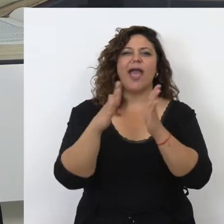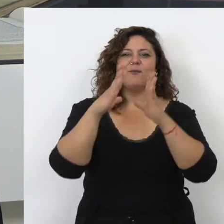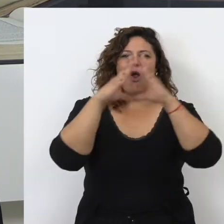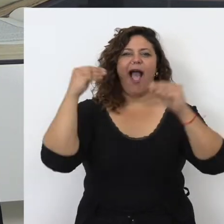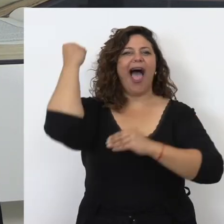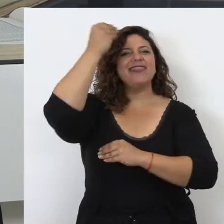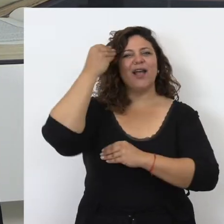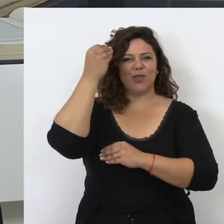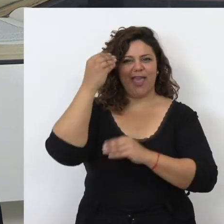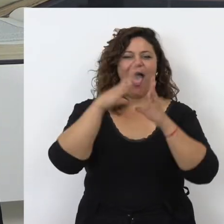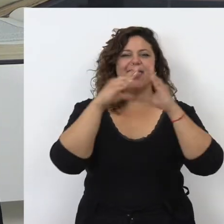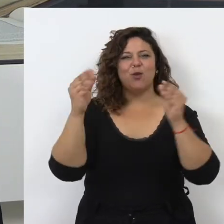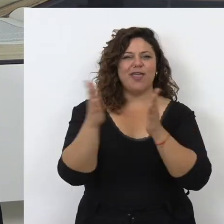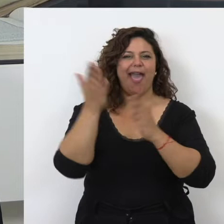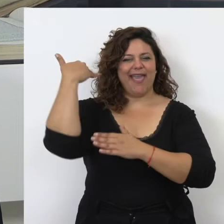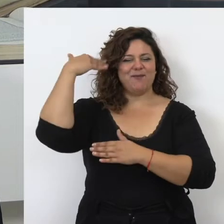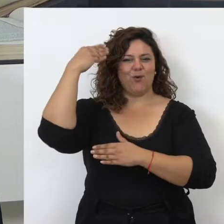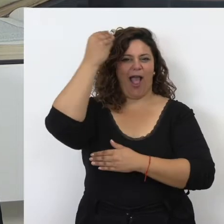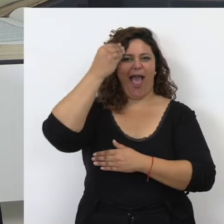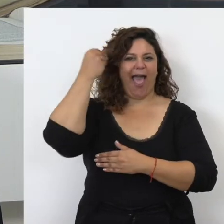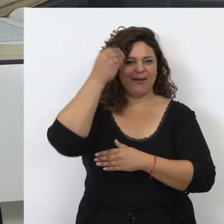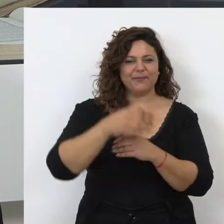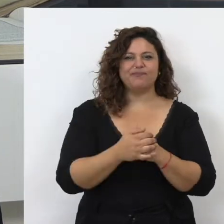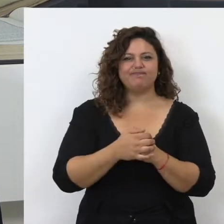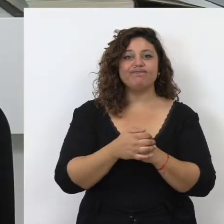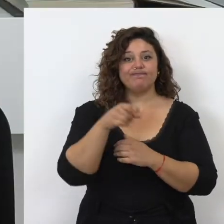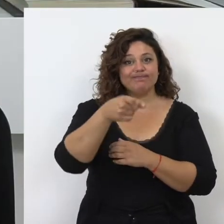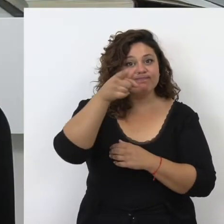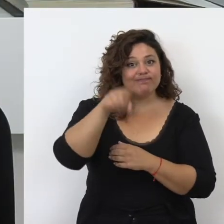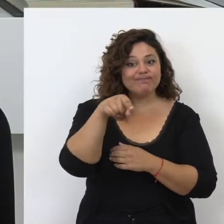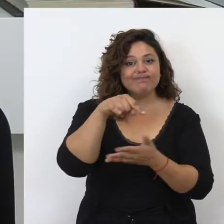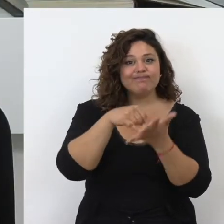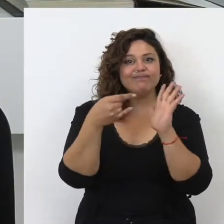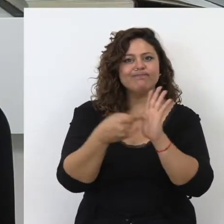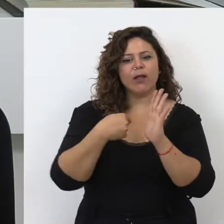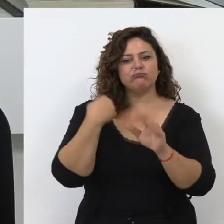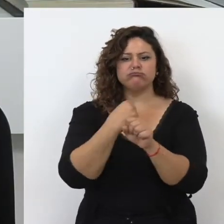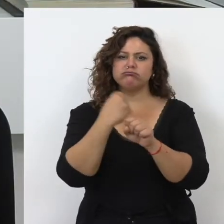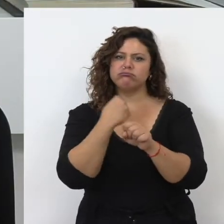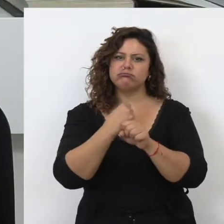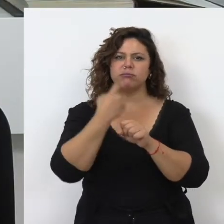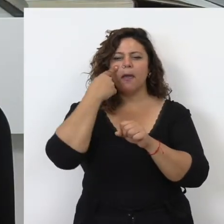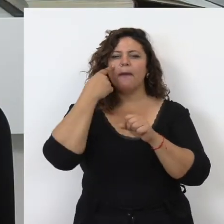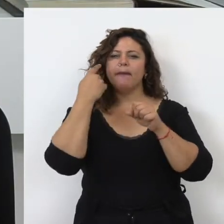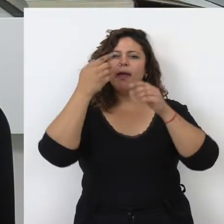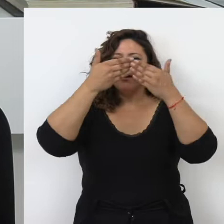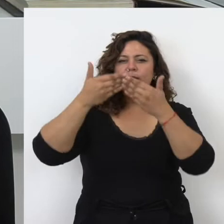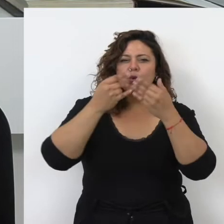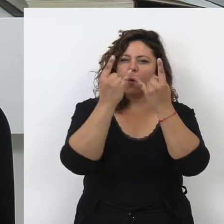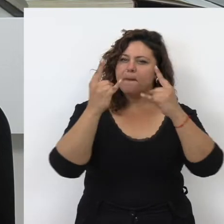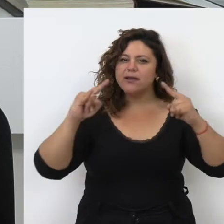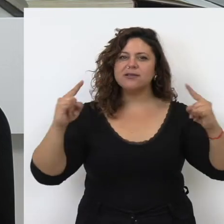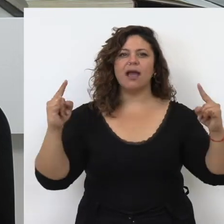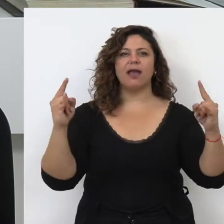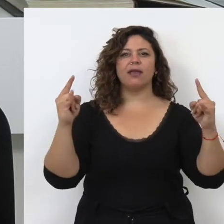época andalusí, en la Andalucía de época andalusí. Ahí también llevo a cabo labores de estudio de